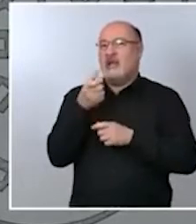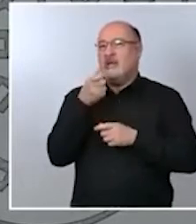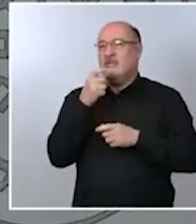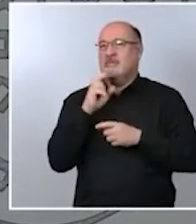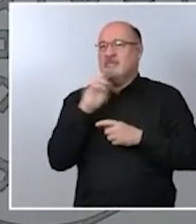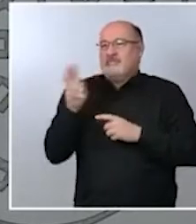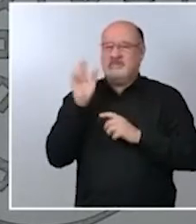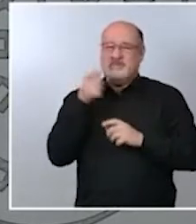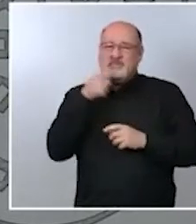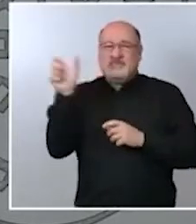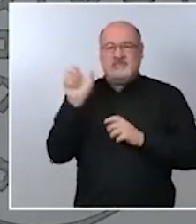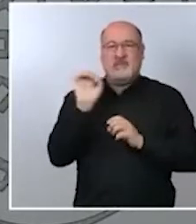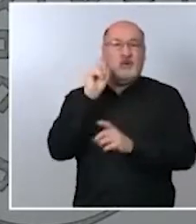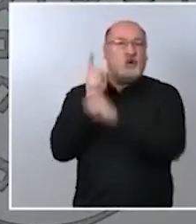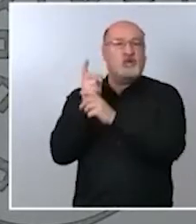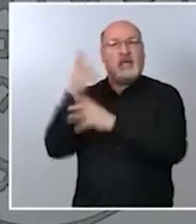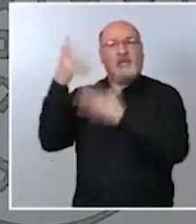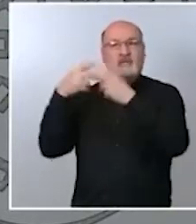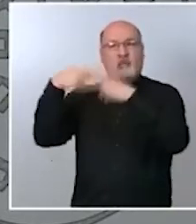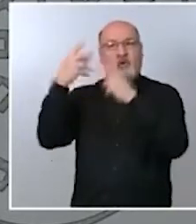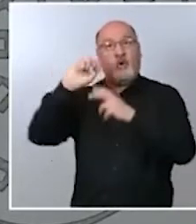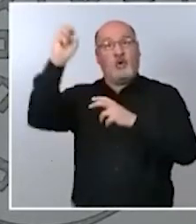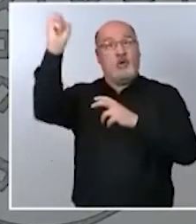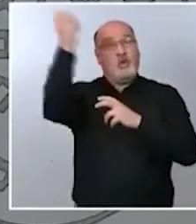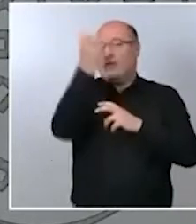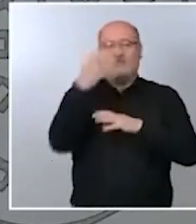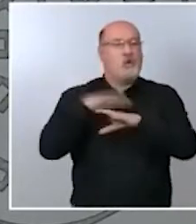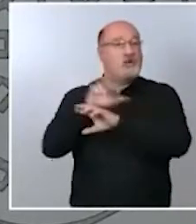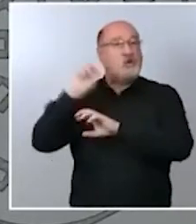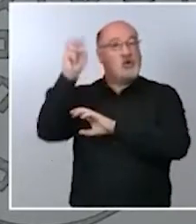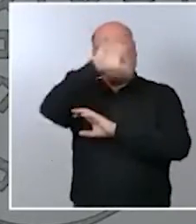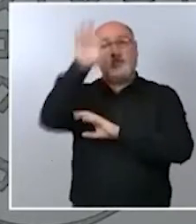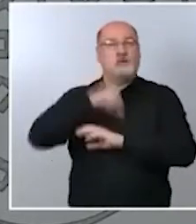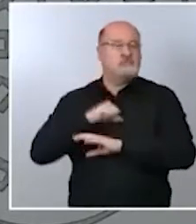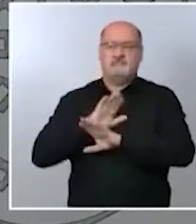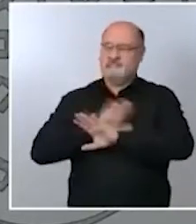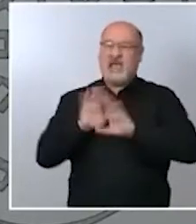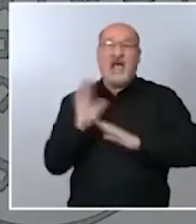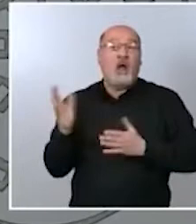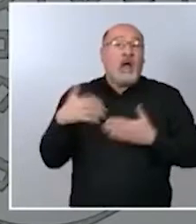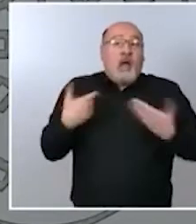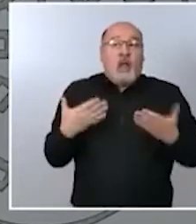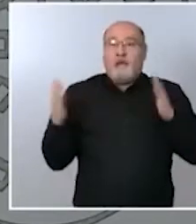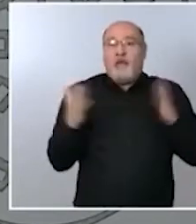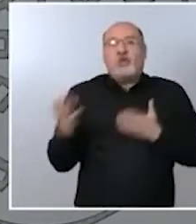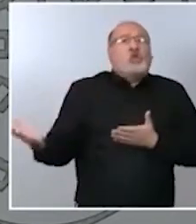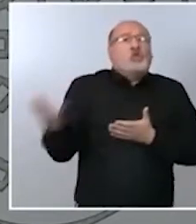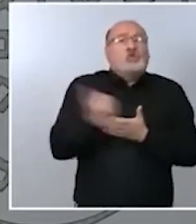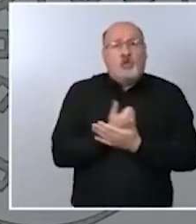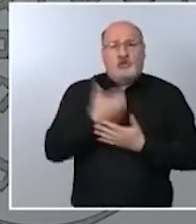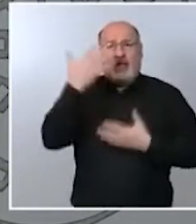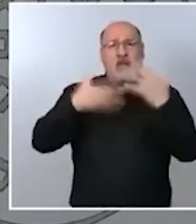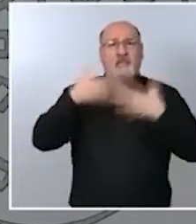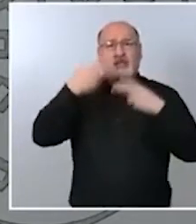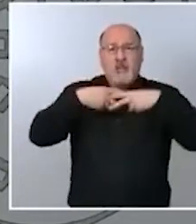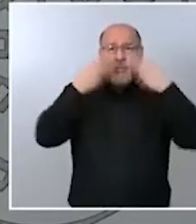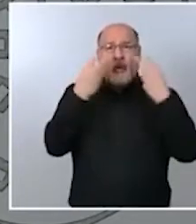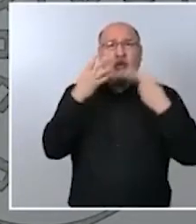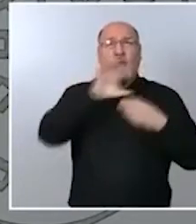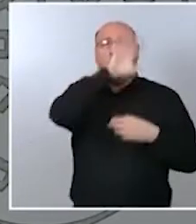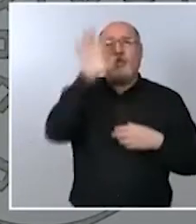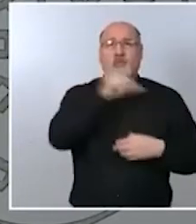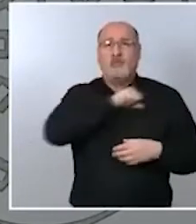con otras administraciones justo en este momento donde todos tenemos que arrimar el hombro y tenemos que estar a una para solucionar